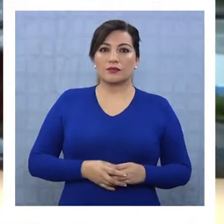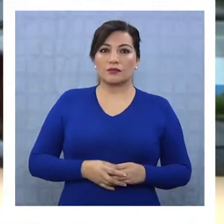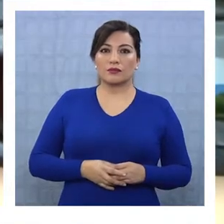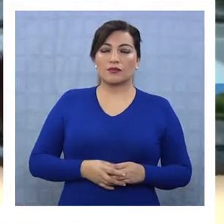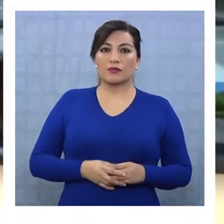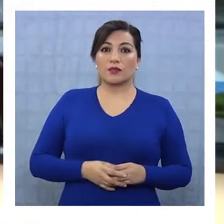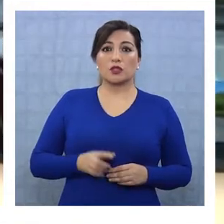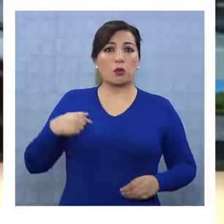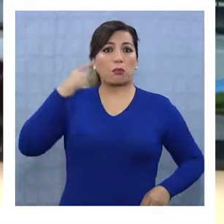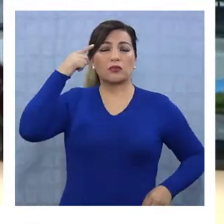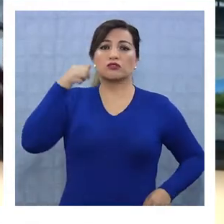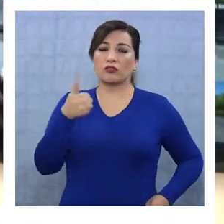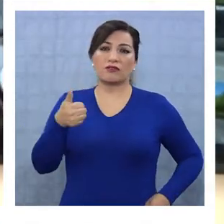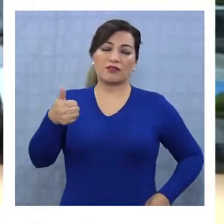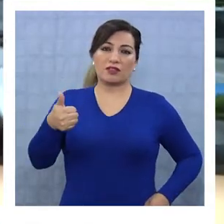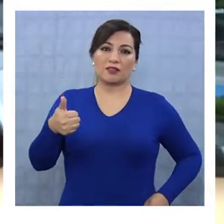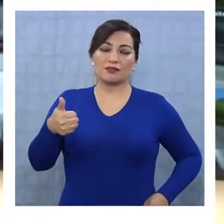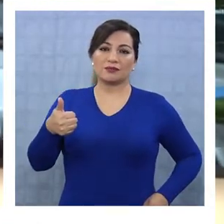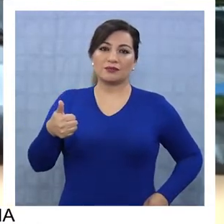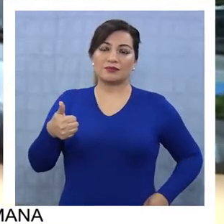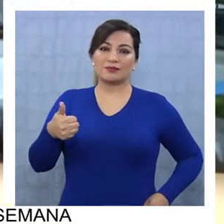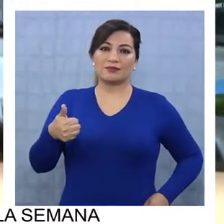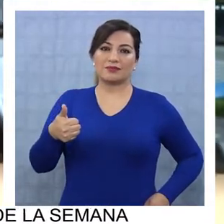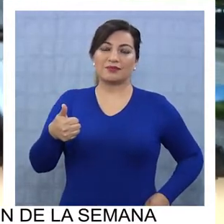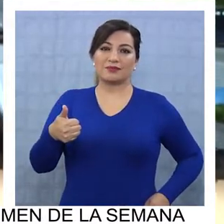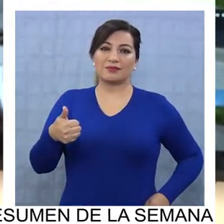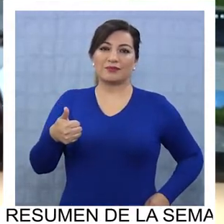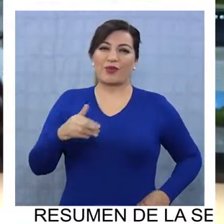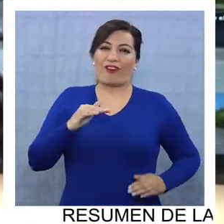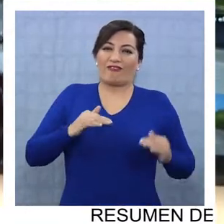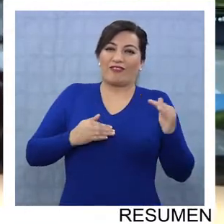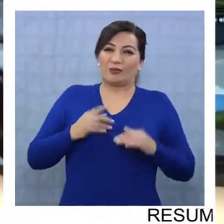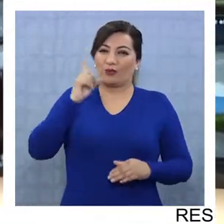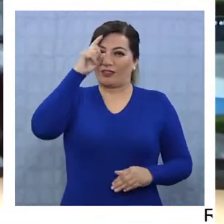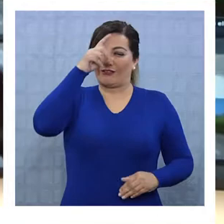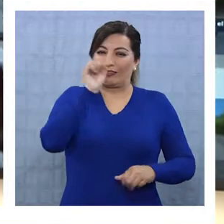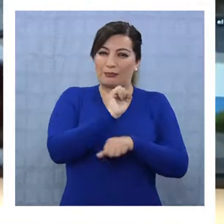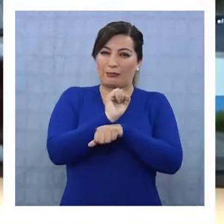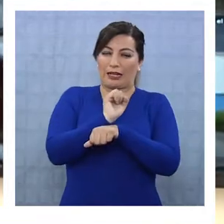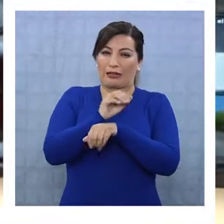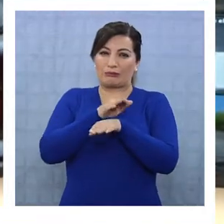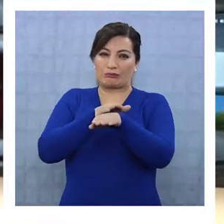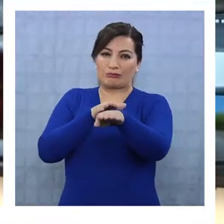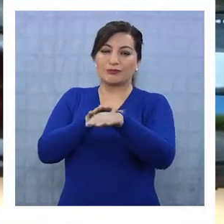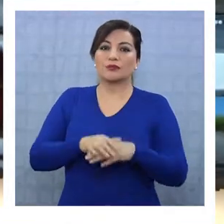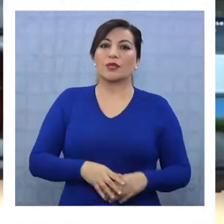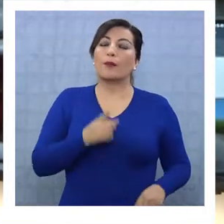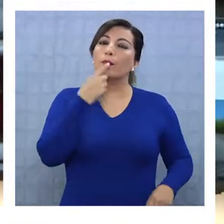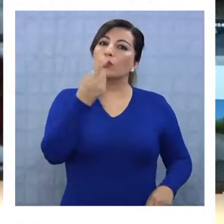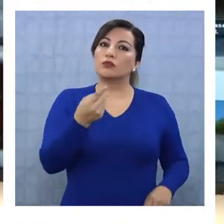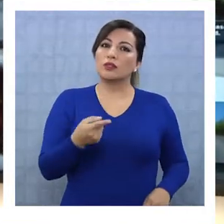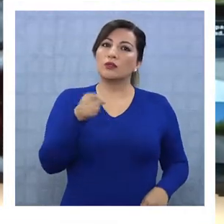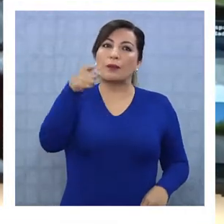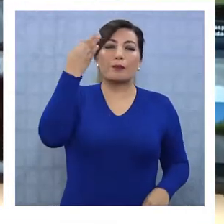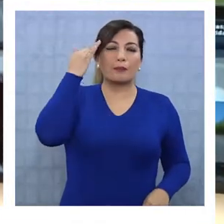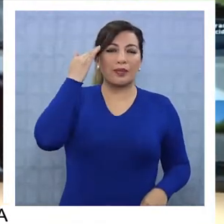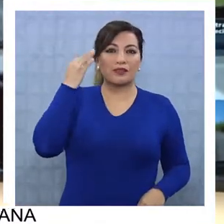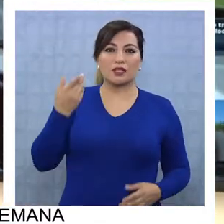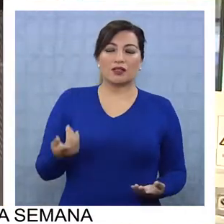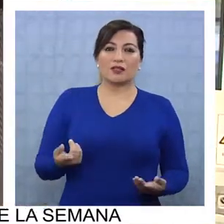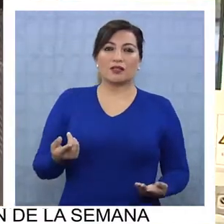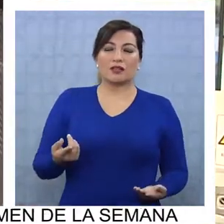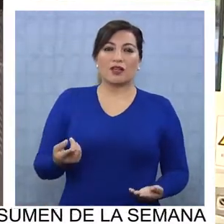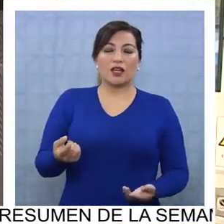Entonces, por un lado es bueno y por un lado es medio complicado manejar así. ¿Usted cree que esto puede ayudar a